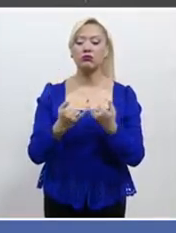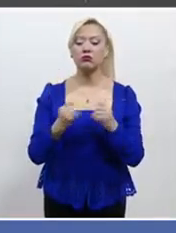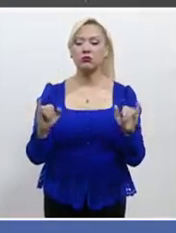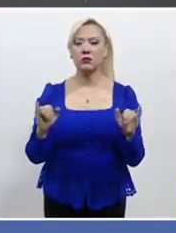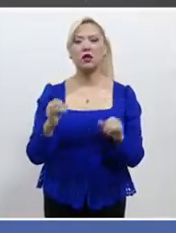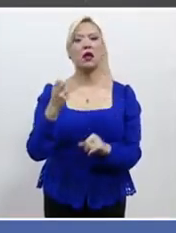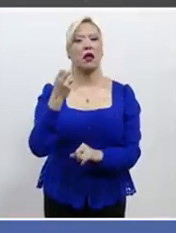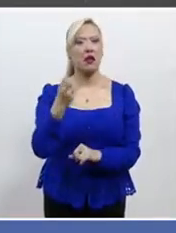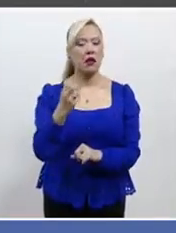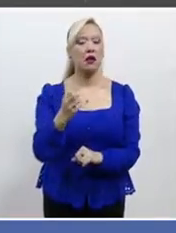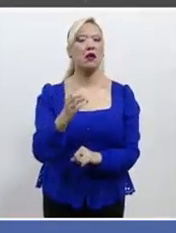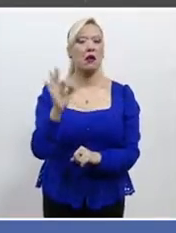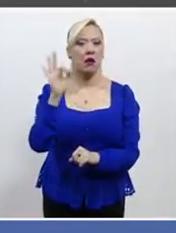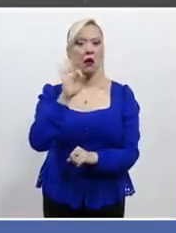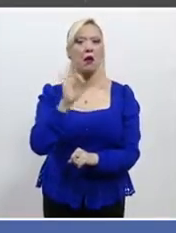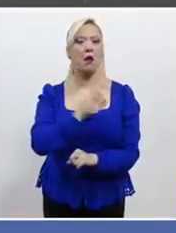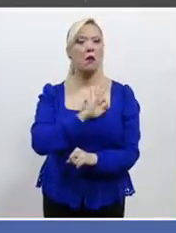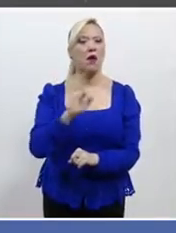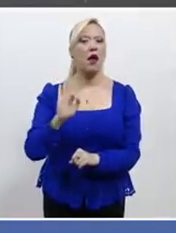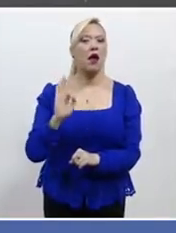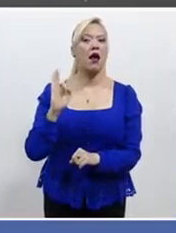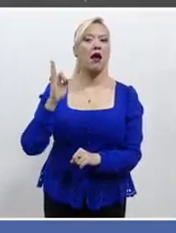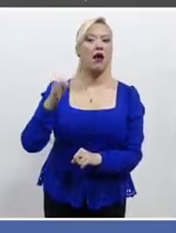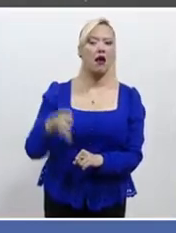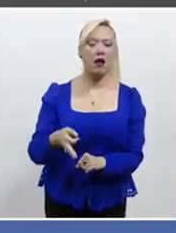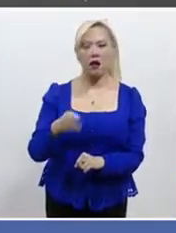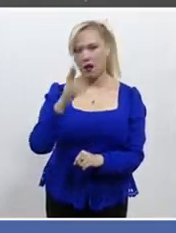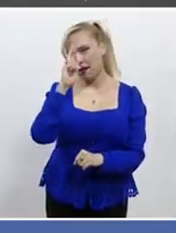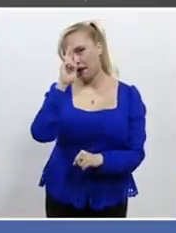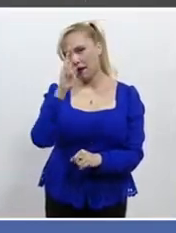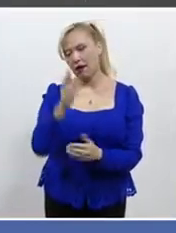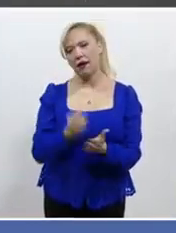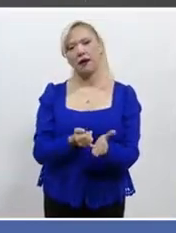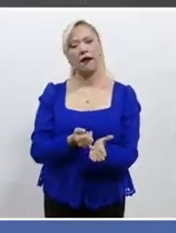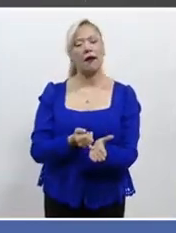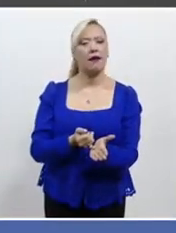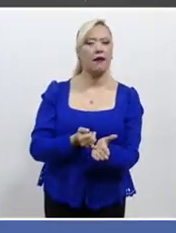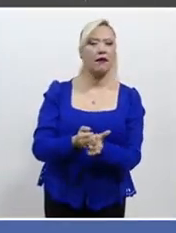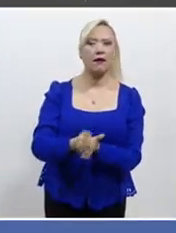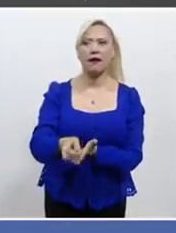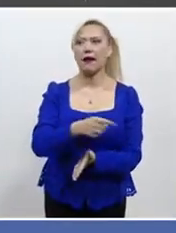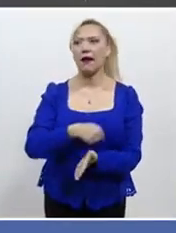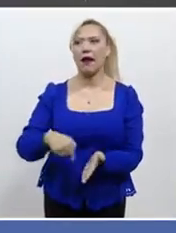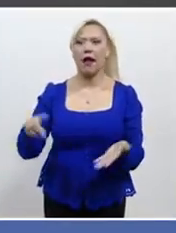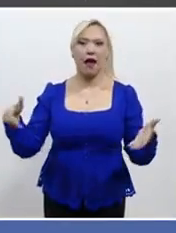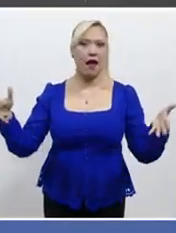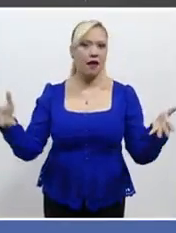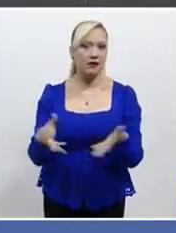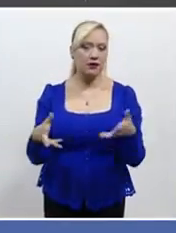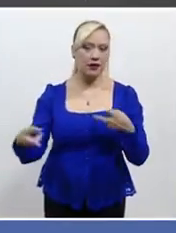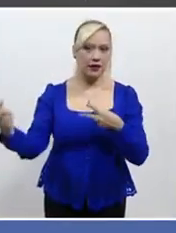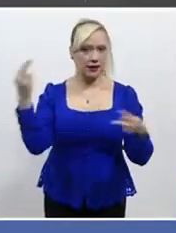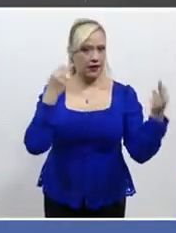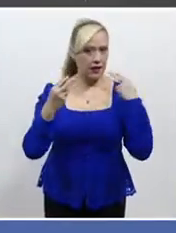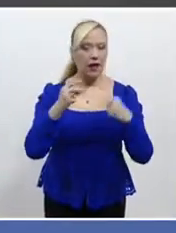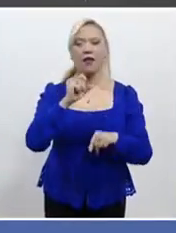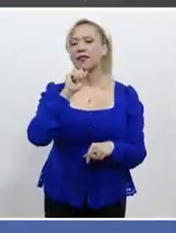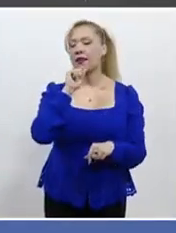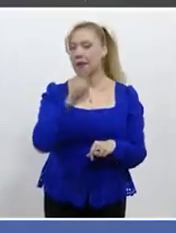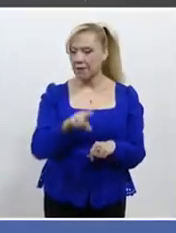más probabilidad de aceptar y respetar las decisiones que se toman. Por supuesto, también